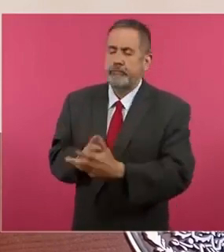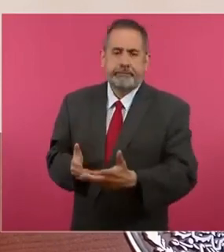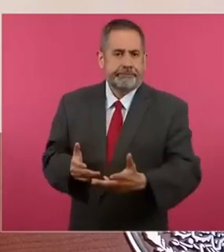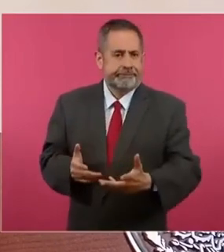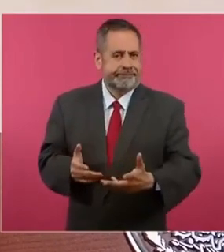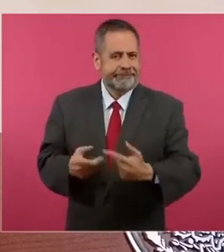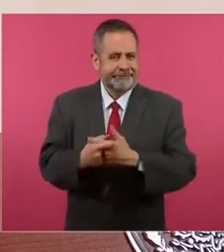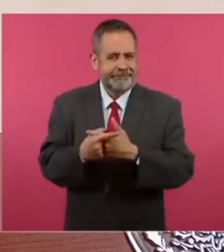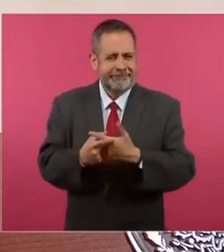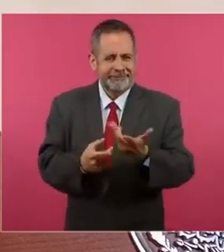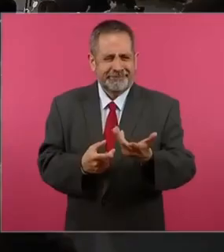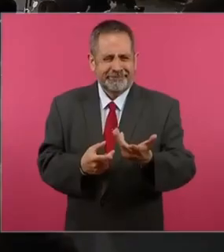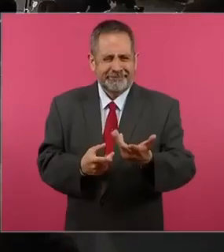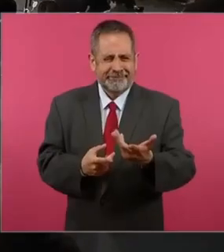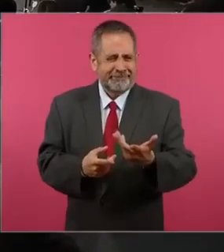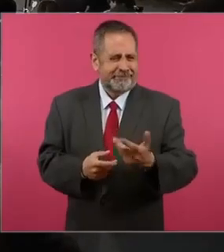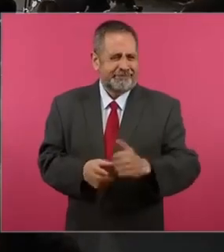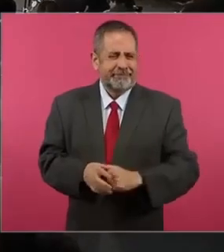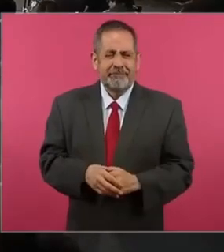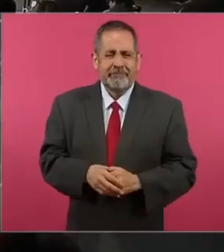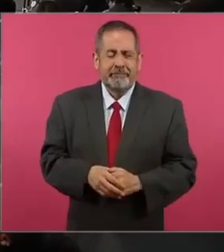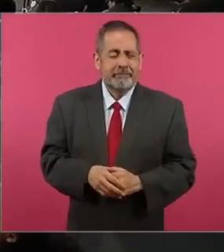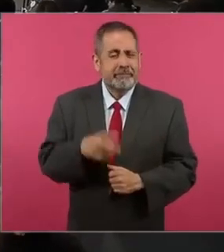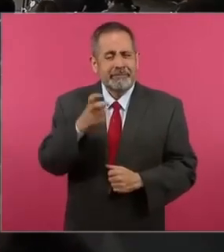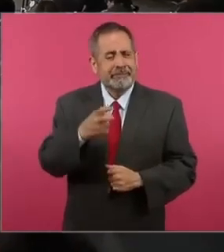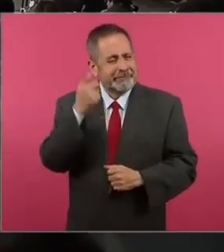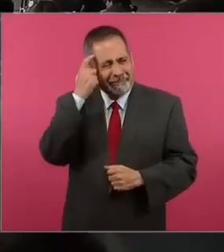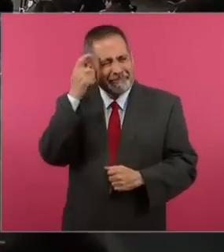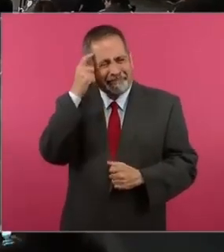Entonces, esa mentalidad